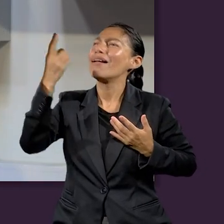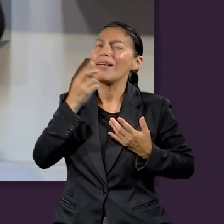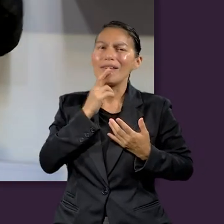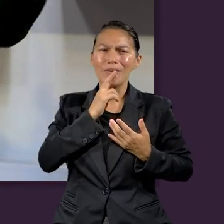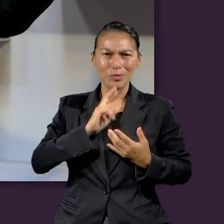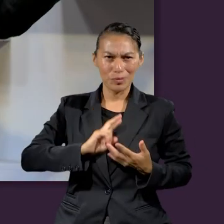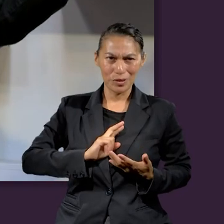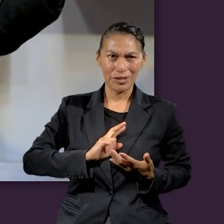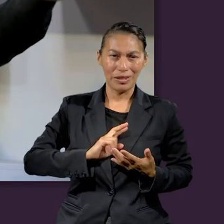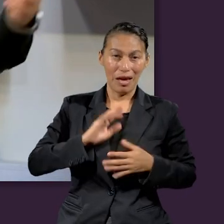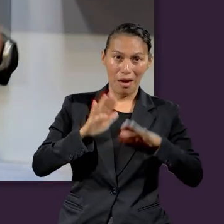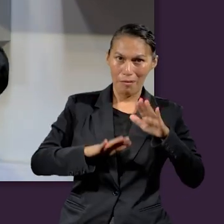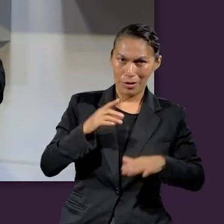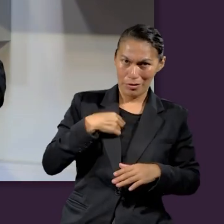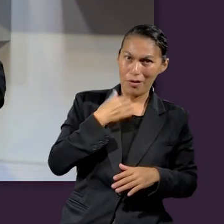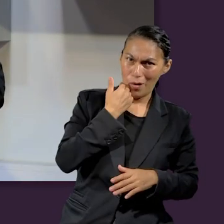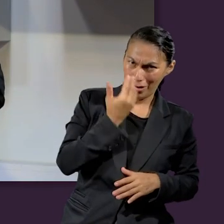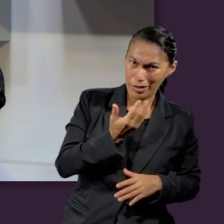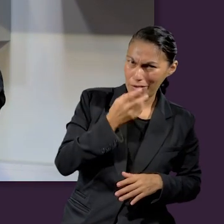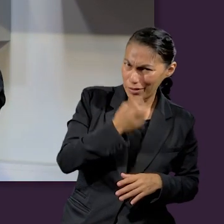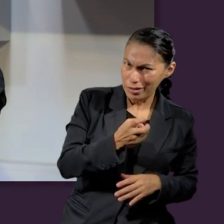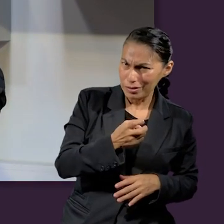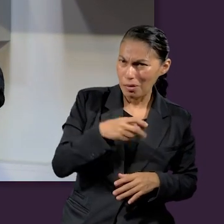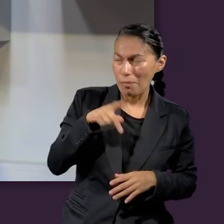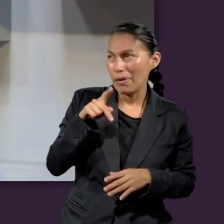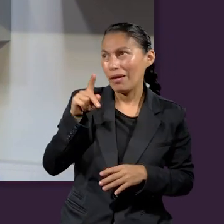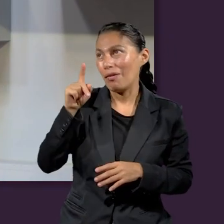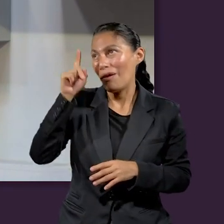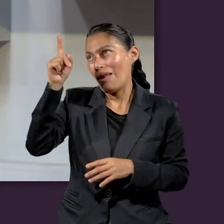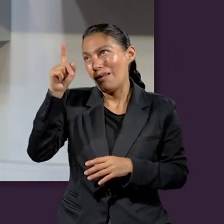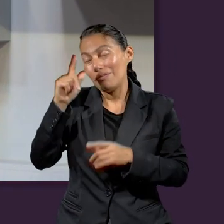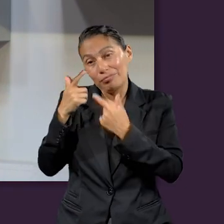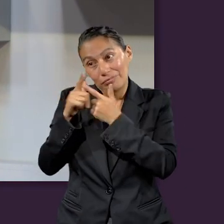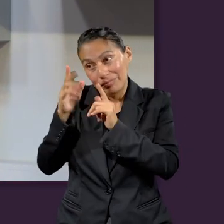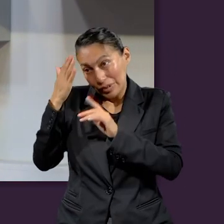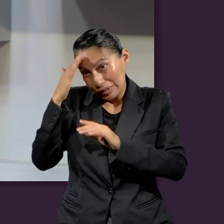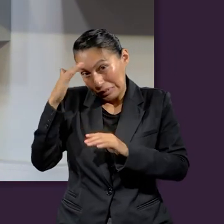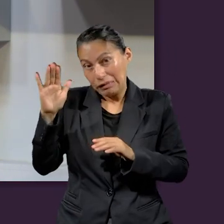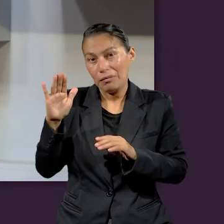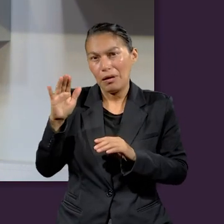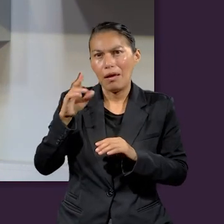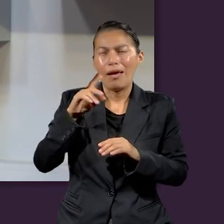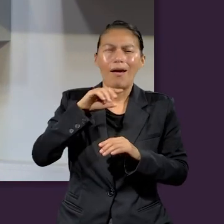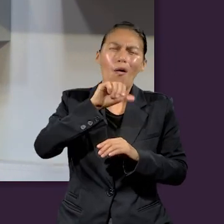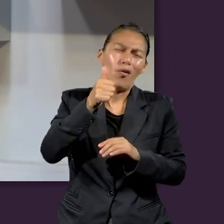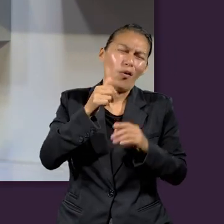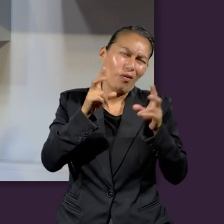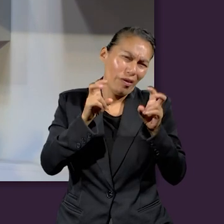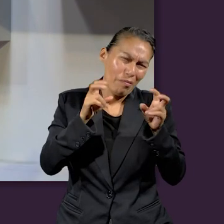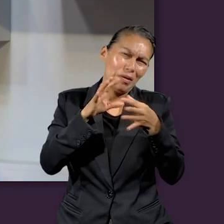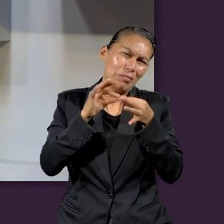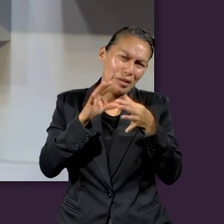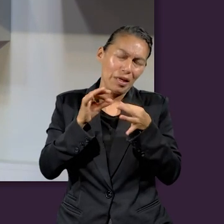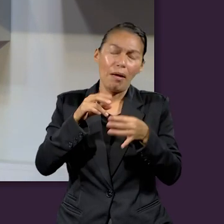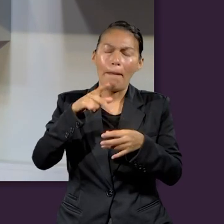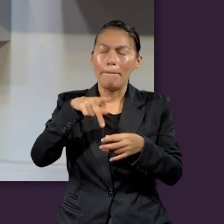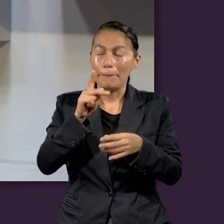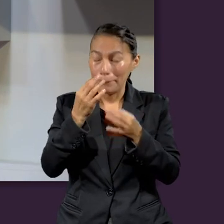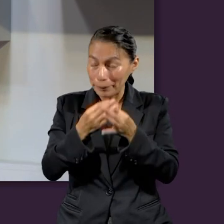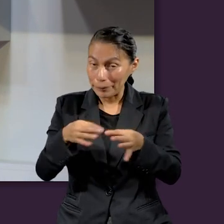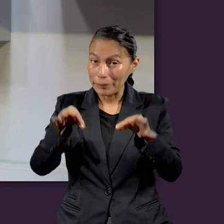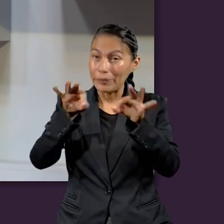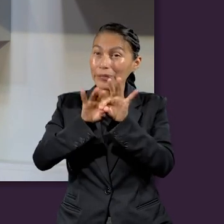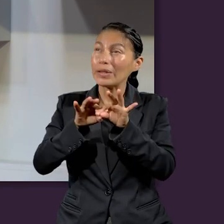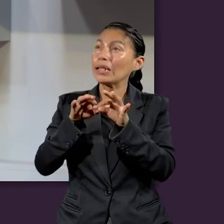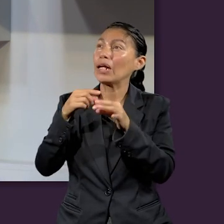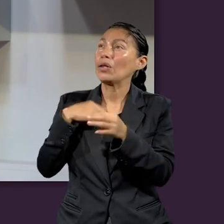quizás esperemos que sea otro tema de otra escuela sabática, pero seguramente él envía una respuesta, ¿no? Y la relevancia pues tiene que ver